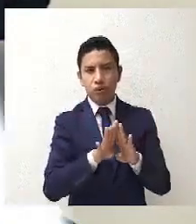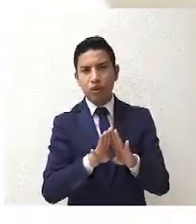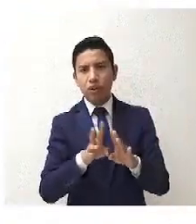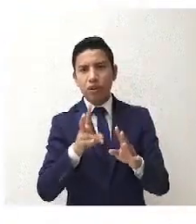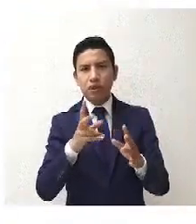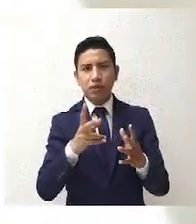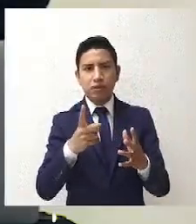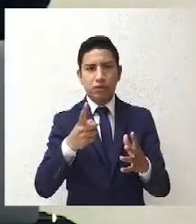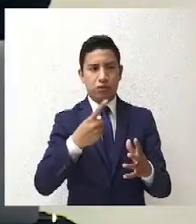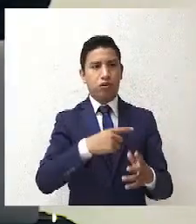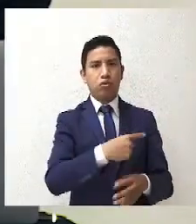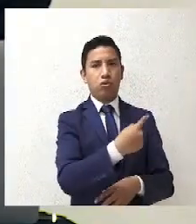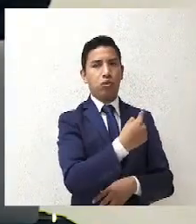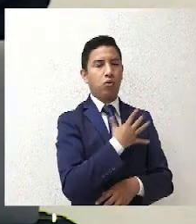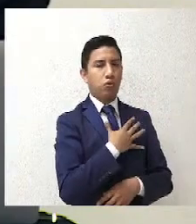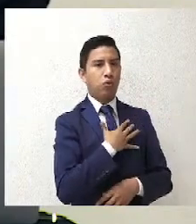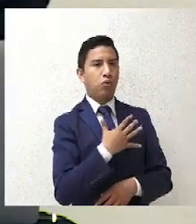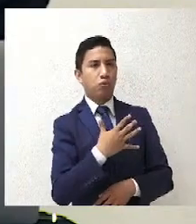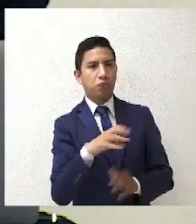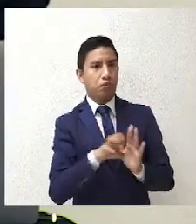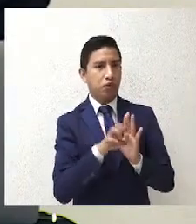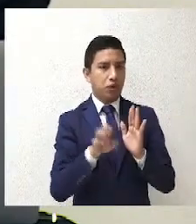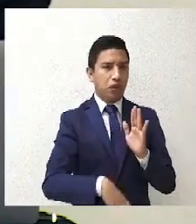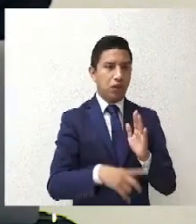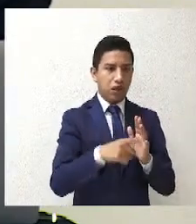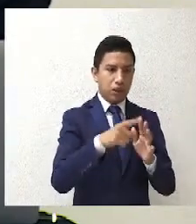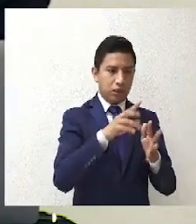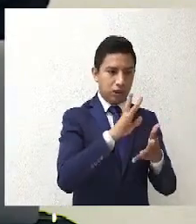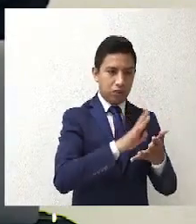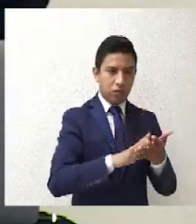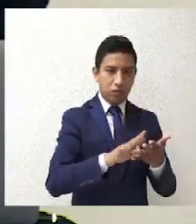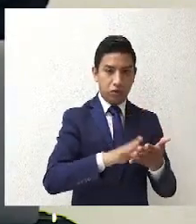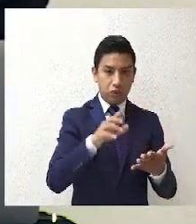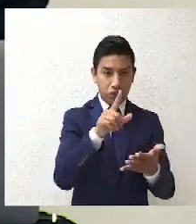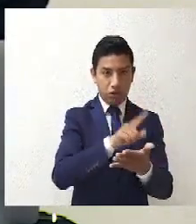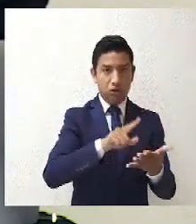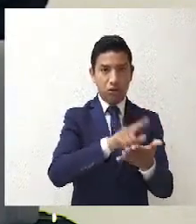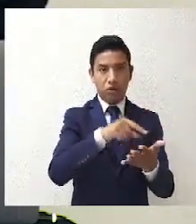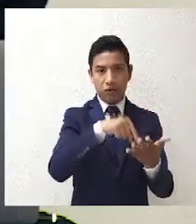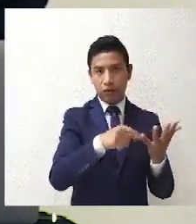neutral, que no se hace de manera neutral,